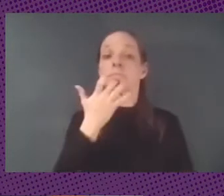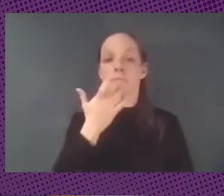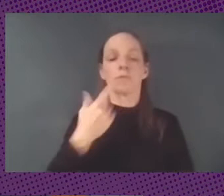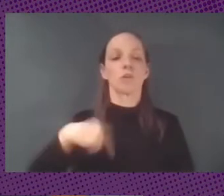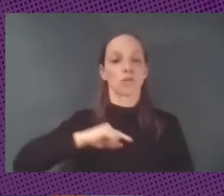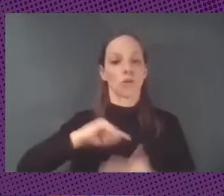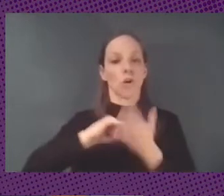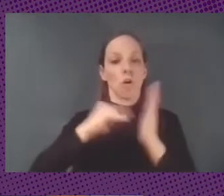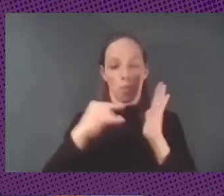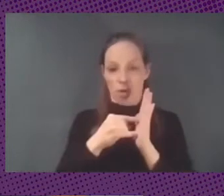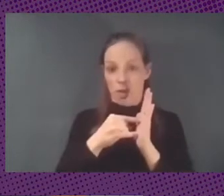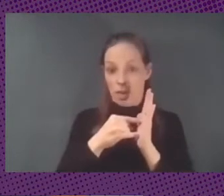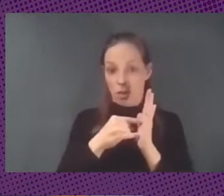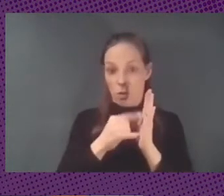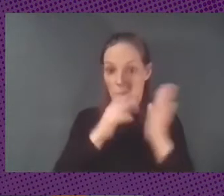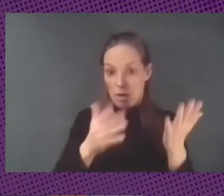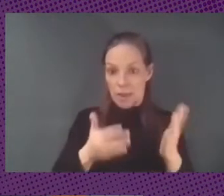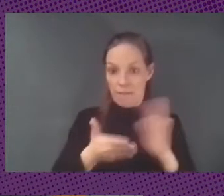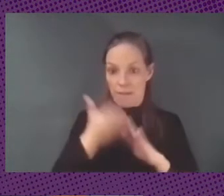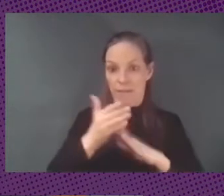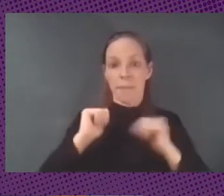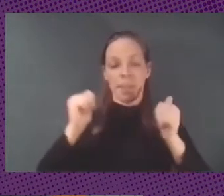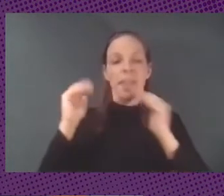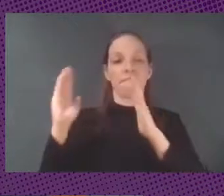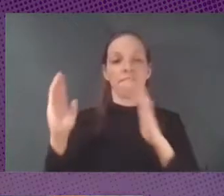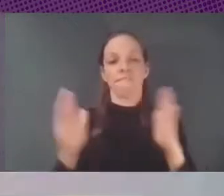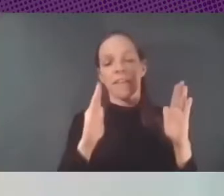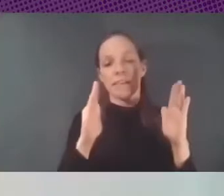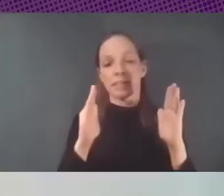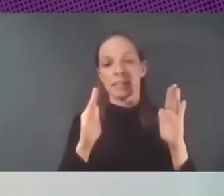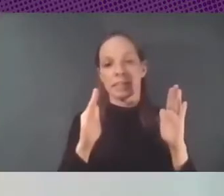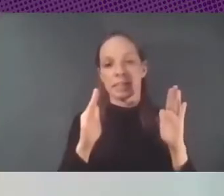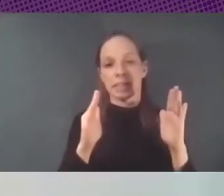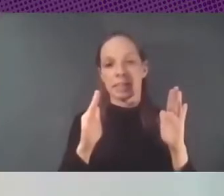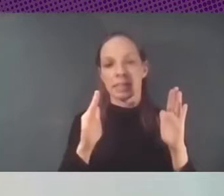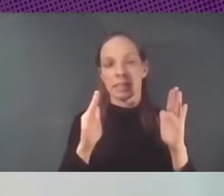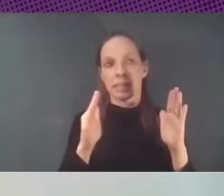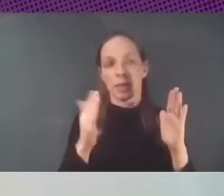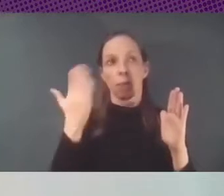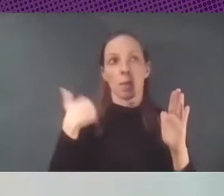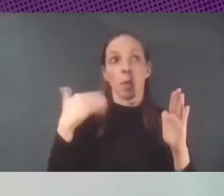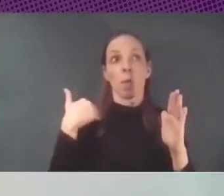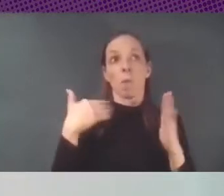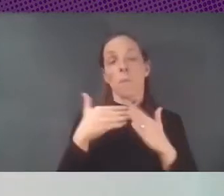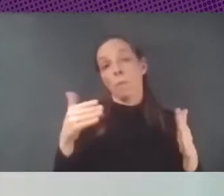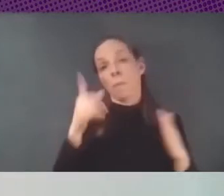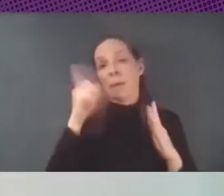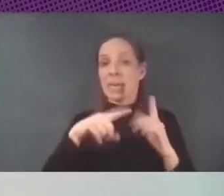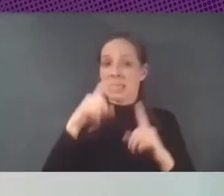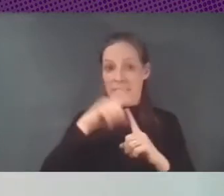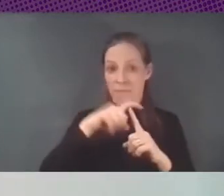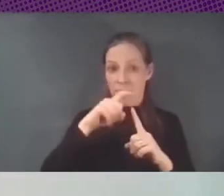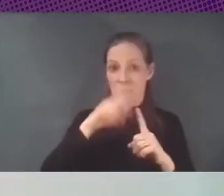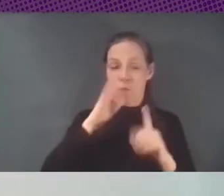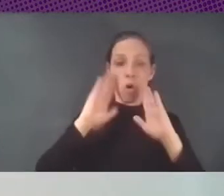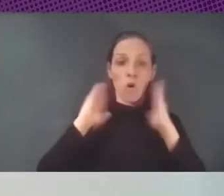proyecto ahora entraríamos en una fase que era más que habría culminado había empezado un poco en mayo con un congreso dedicado